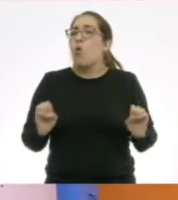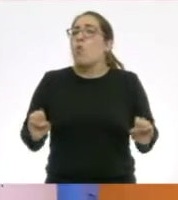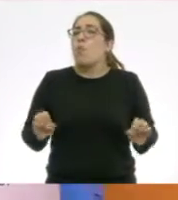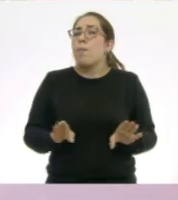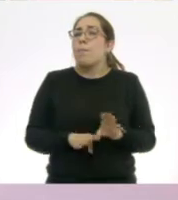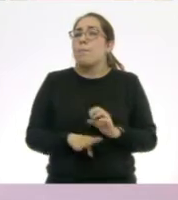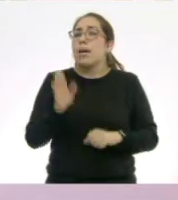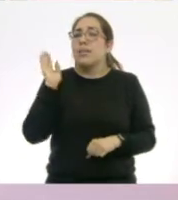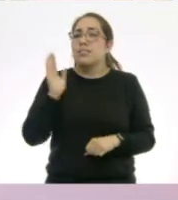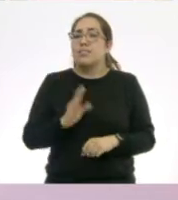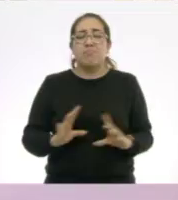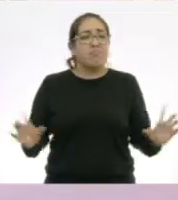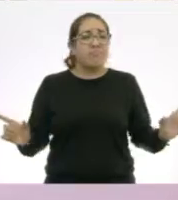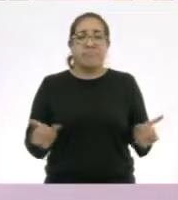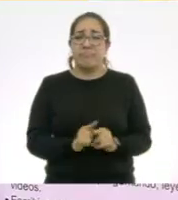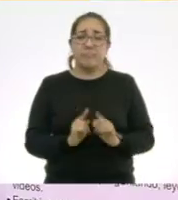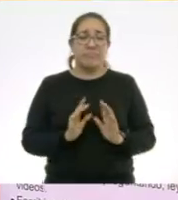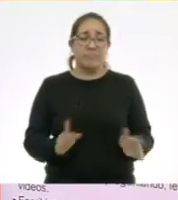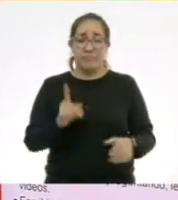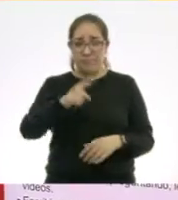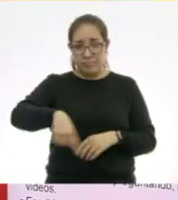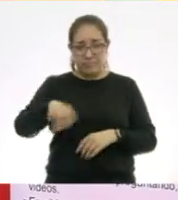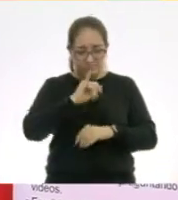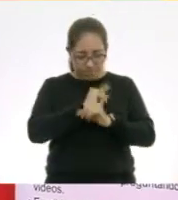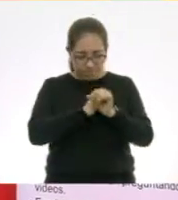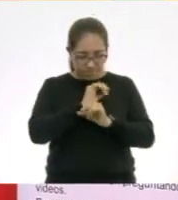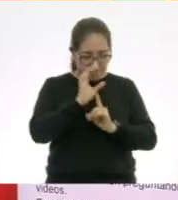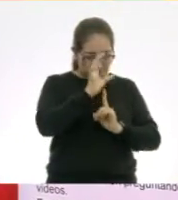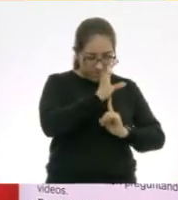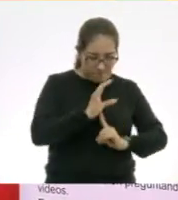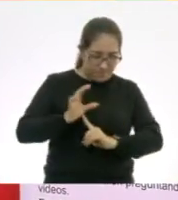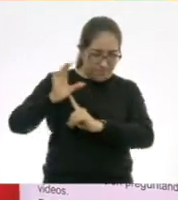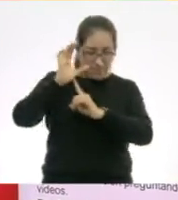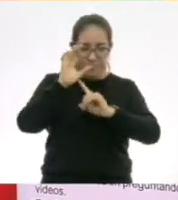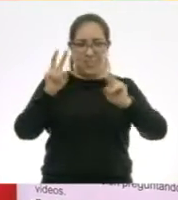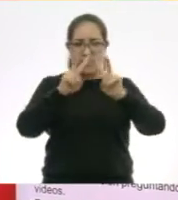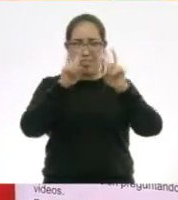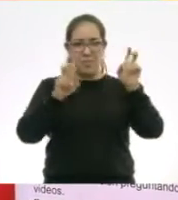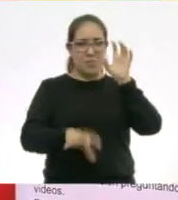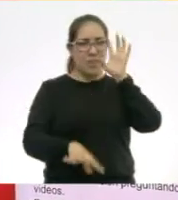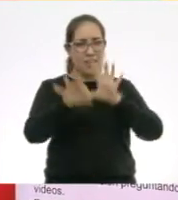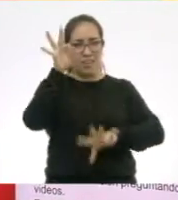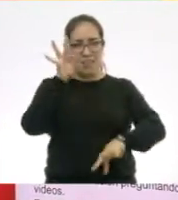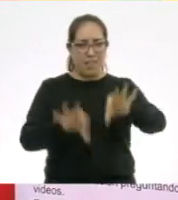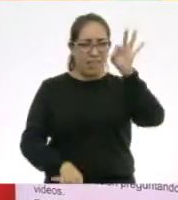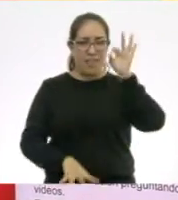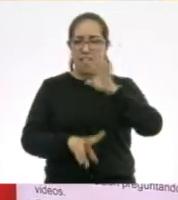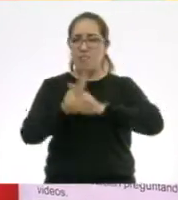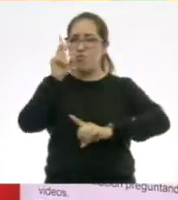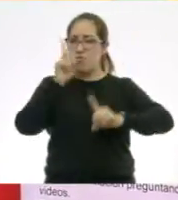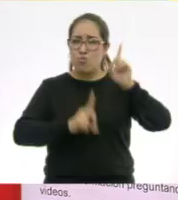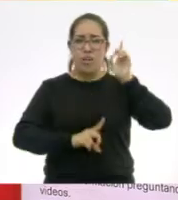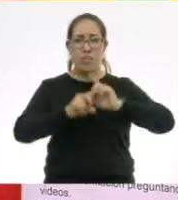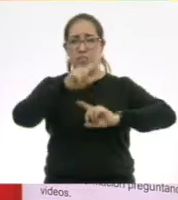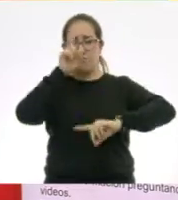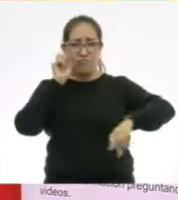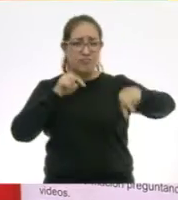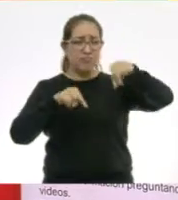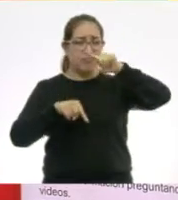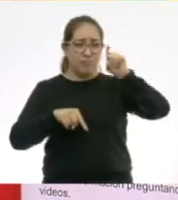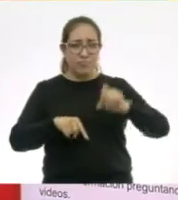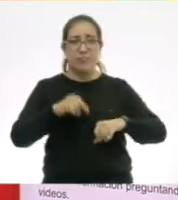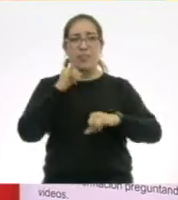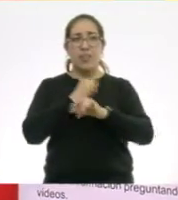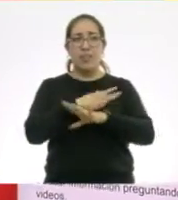podemos decir? Pues nada más, a ser investigadores, a buscar un tema, a tener muchas dudas y a encontrar toda la información que